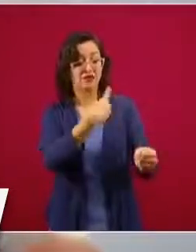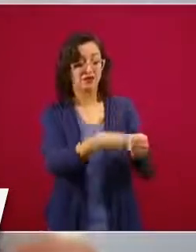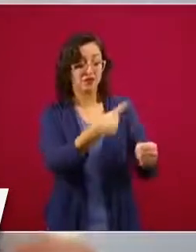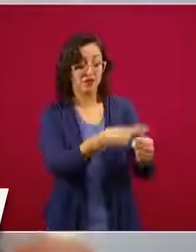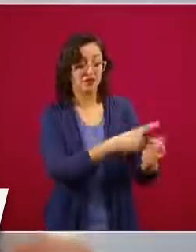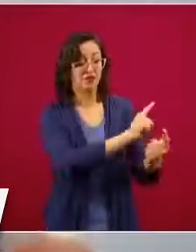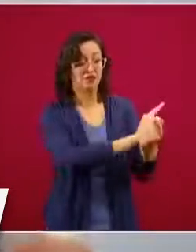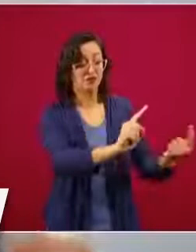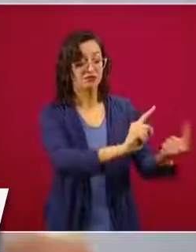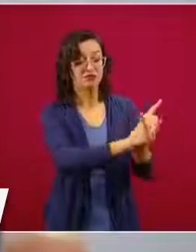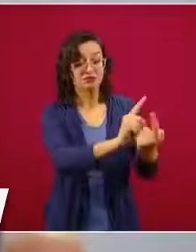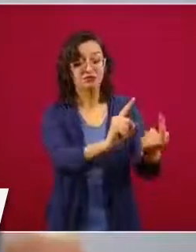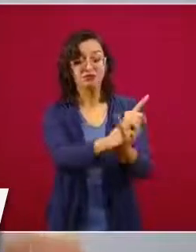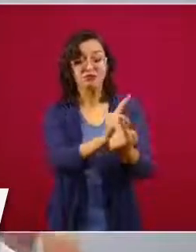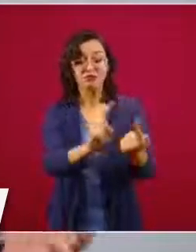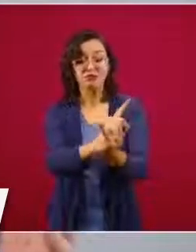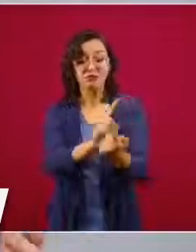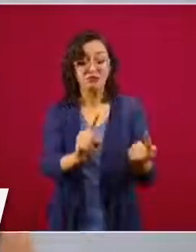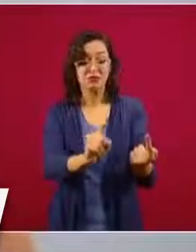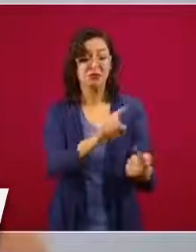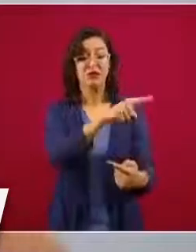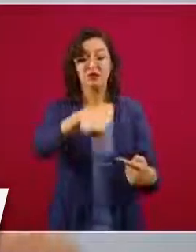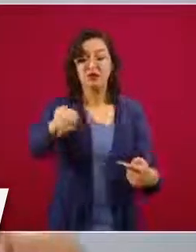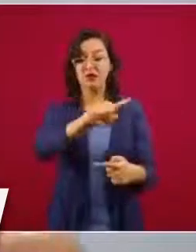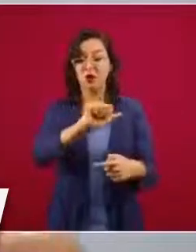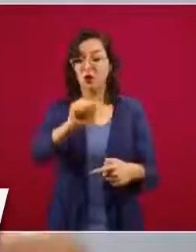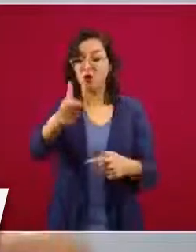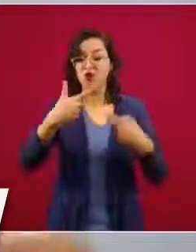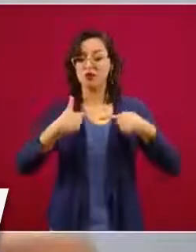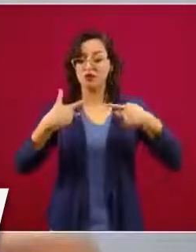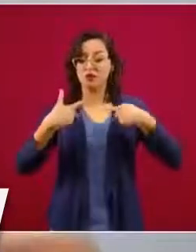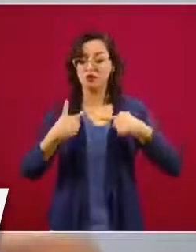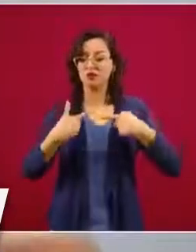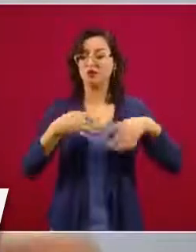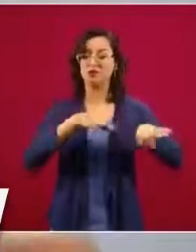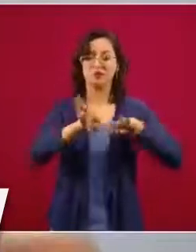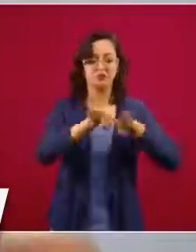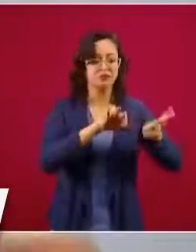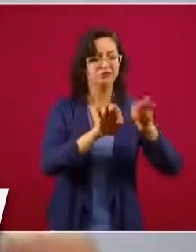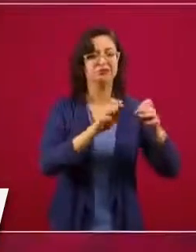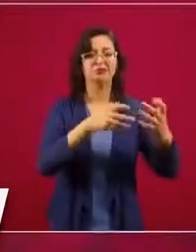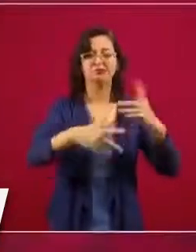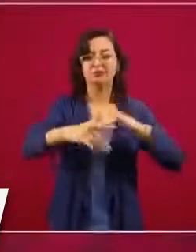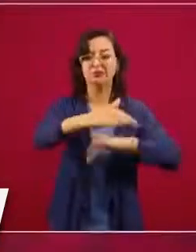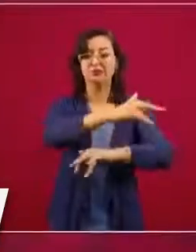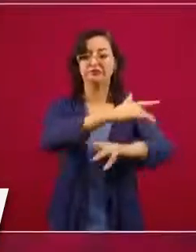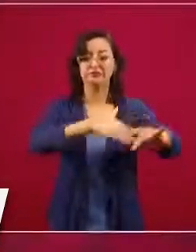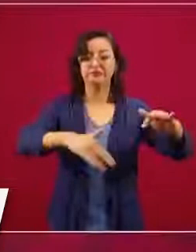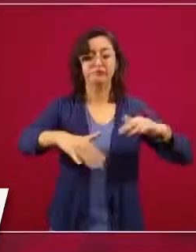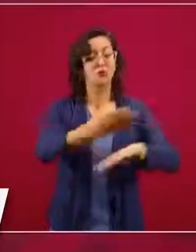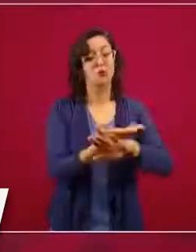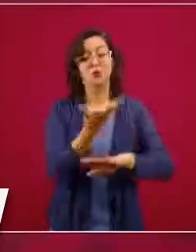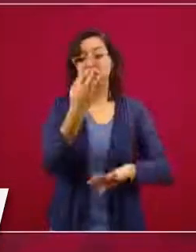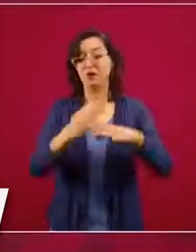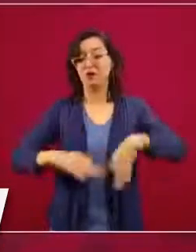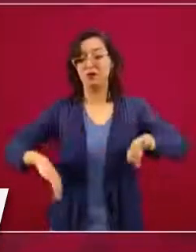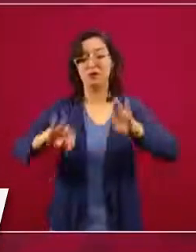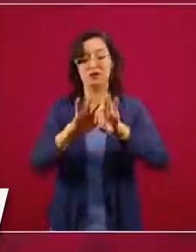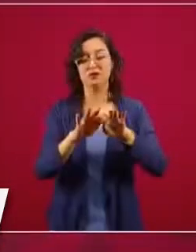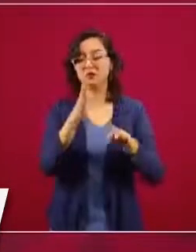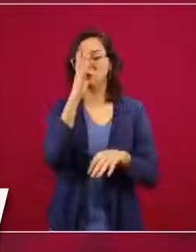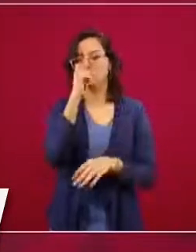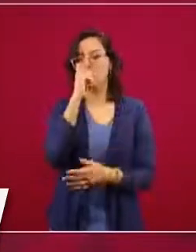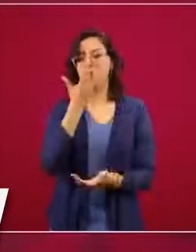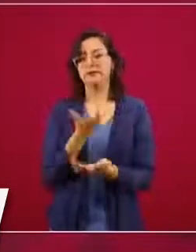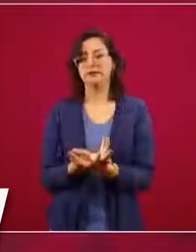también ellos tienen más contacto con otras personas, están activamente laburando, son una población esencial. Entonces, por eso que